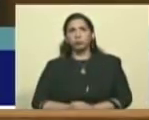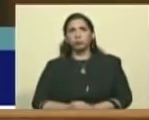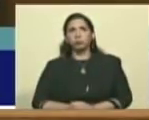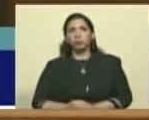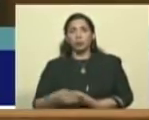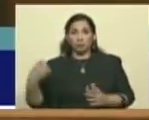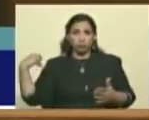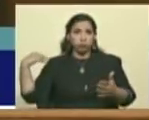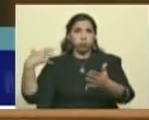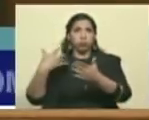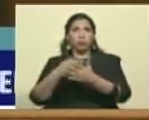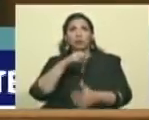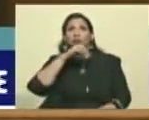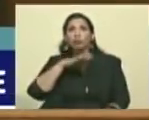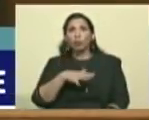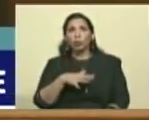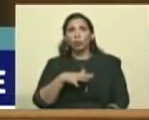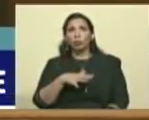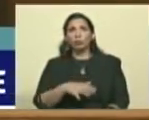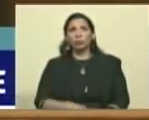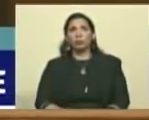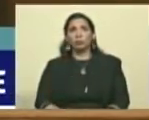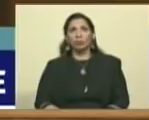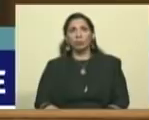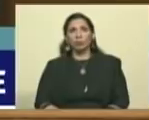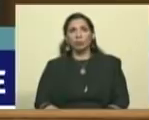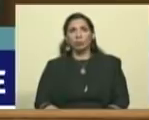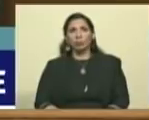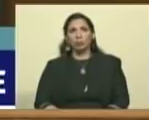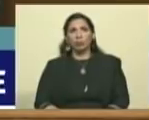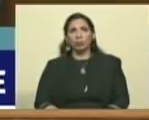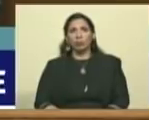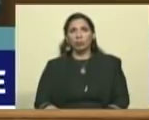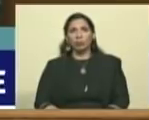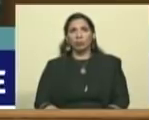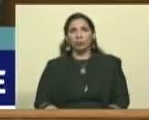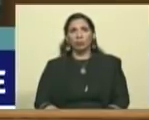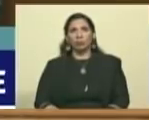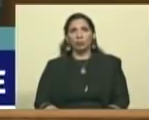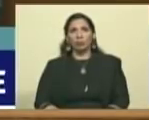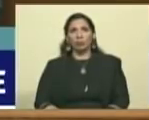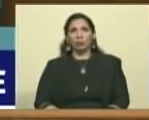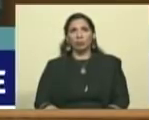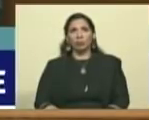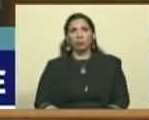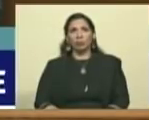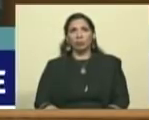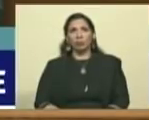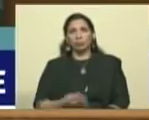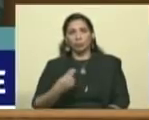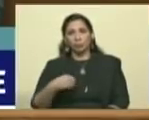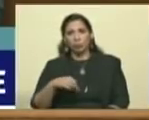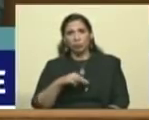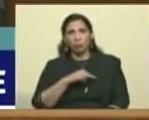para llegar a donde estamos y escuchar a nuestra compañera